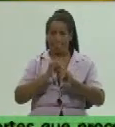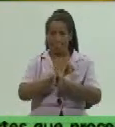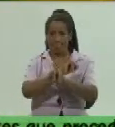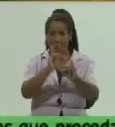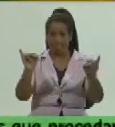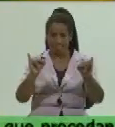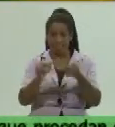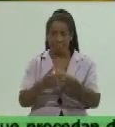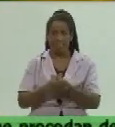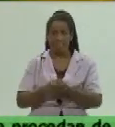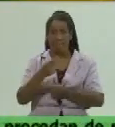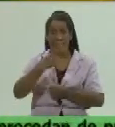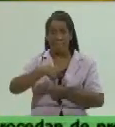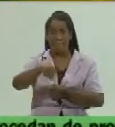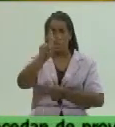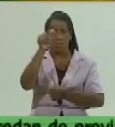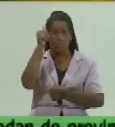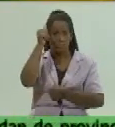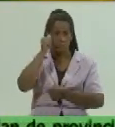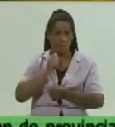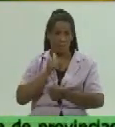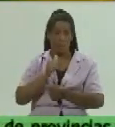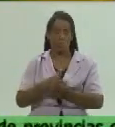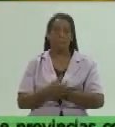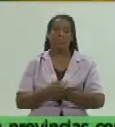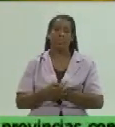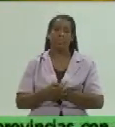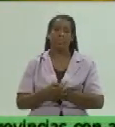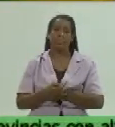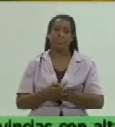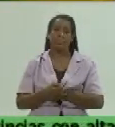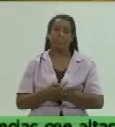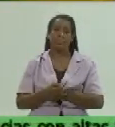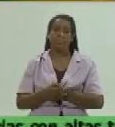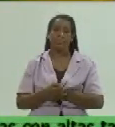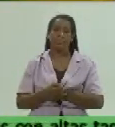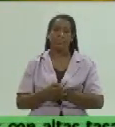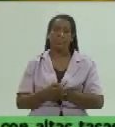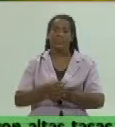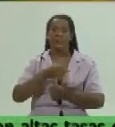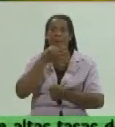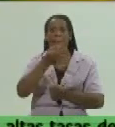el próximo sábado se va a dedicar también a explicar